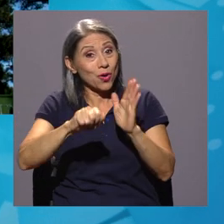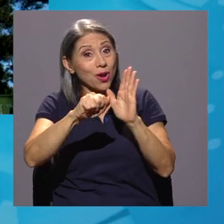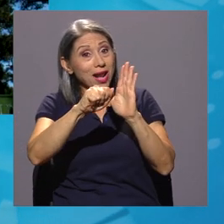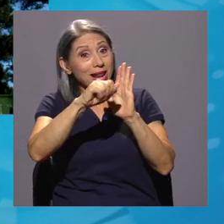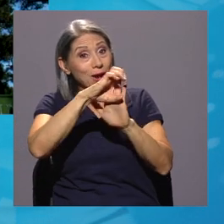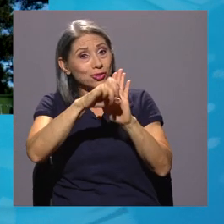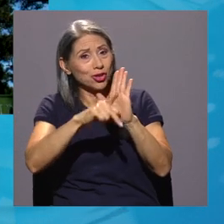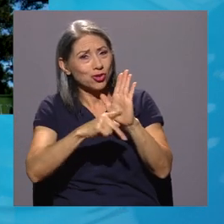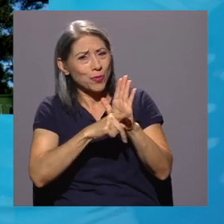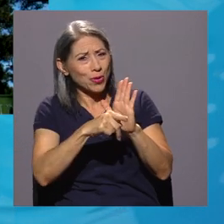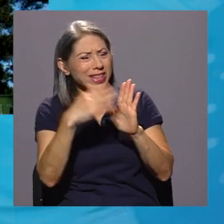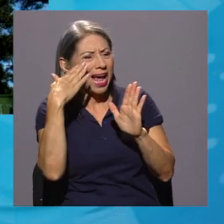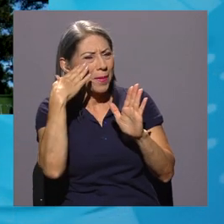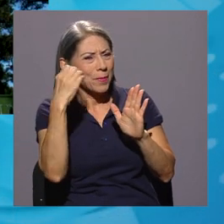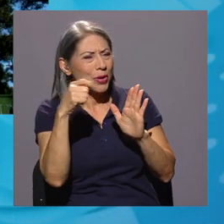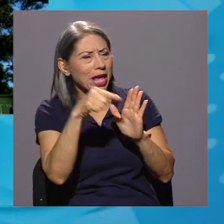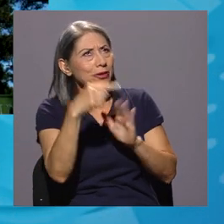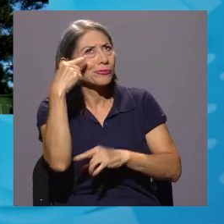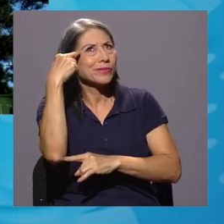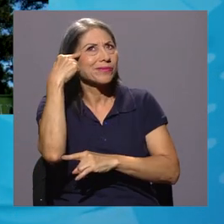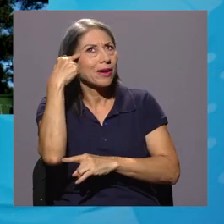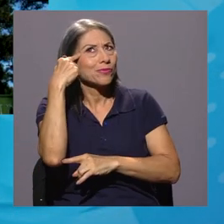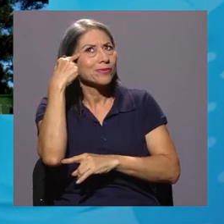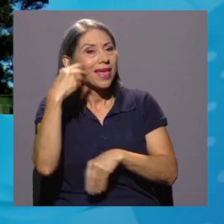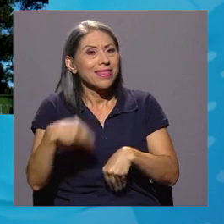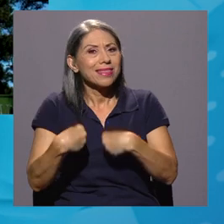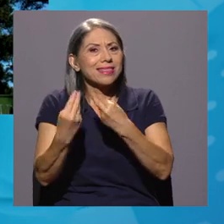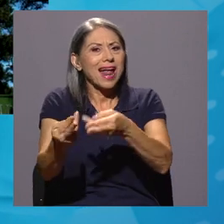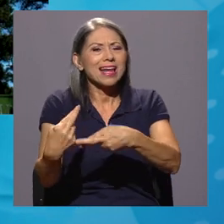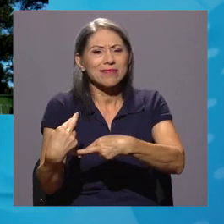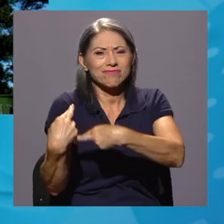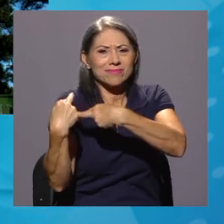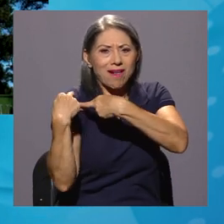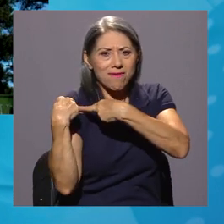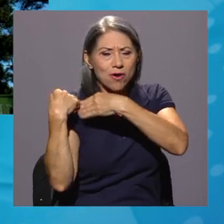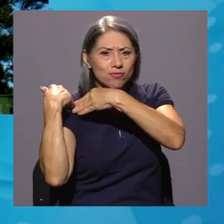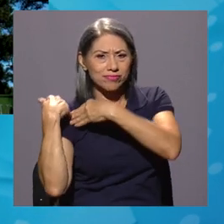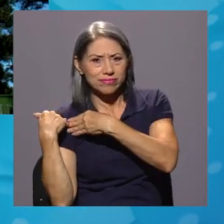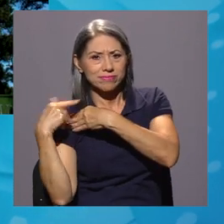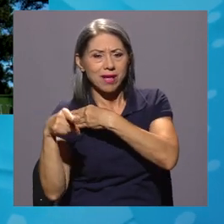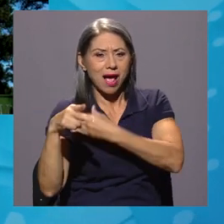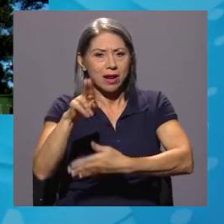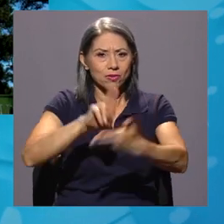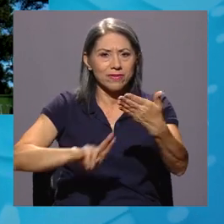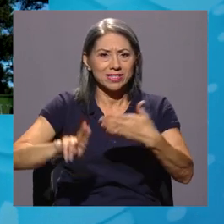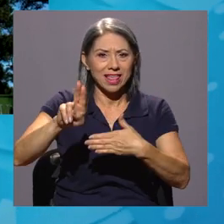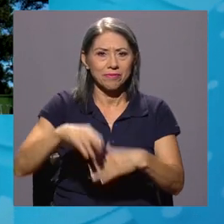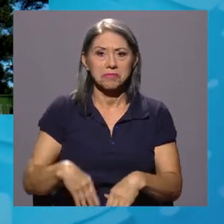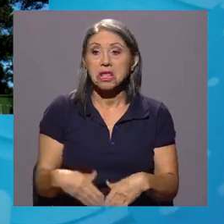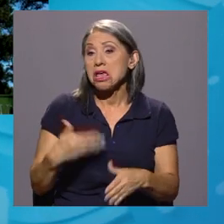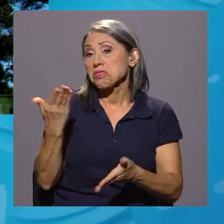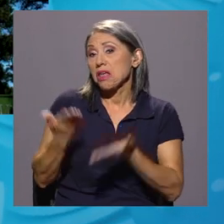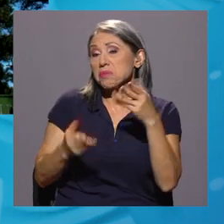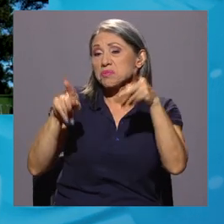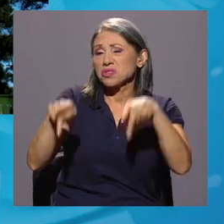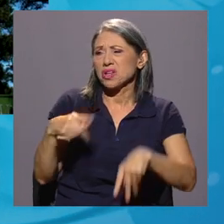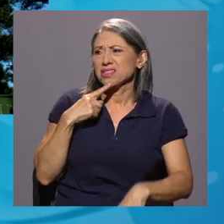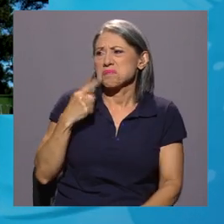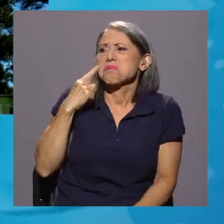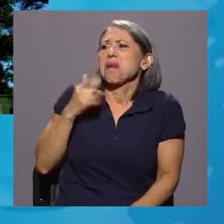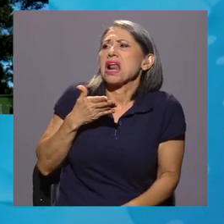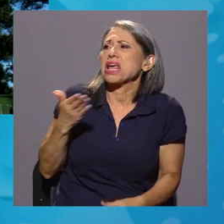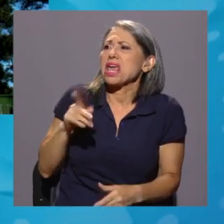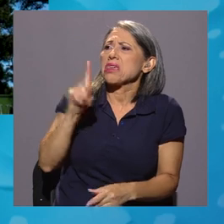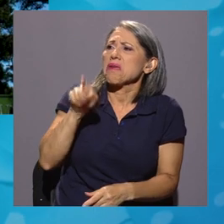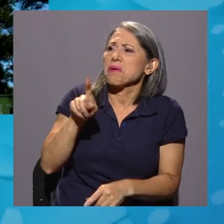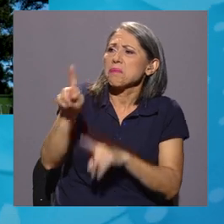este trabajo, esta función, esta responsabilidad a la universidad? Porque cualquiera diría, bueno, ¿y para qué quieren